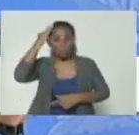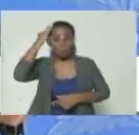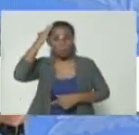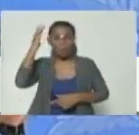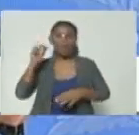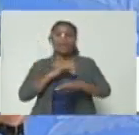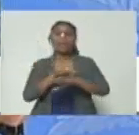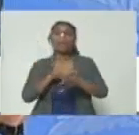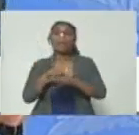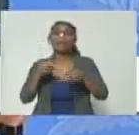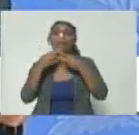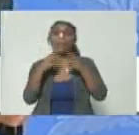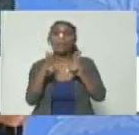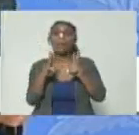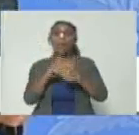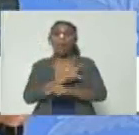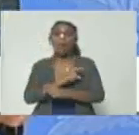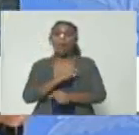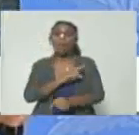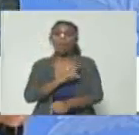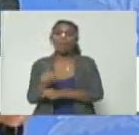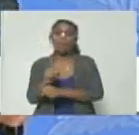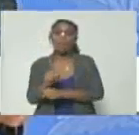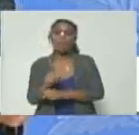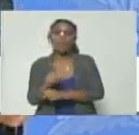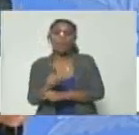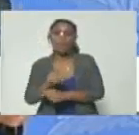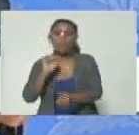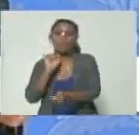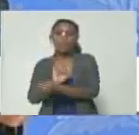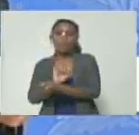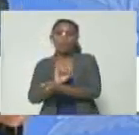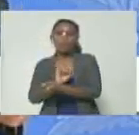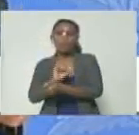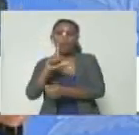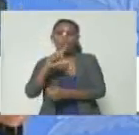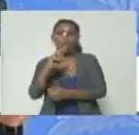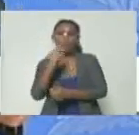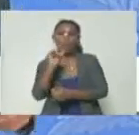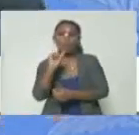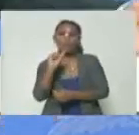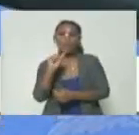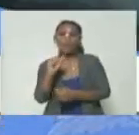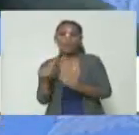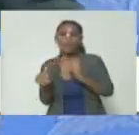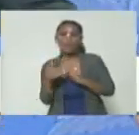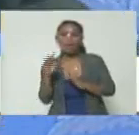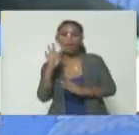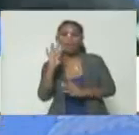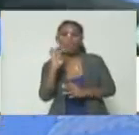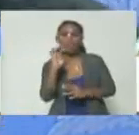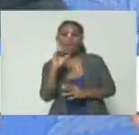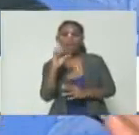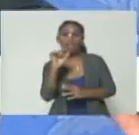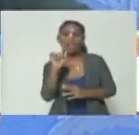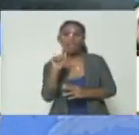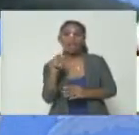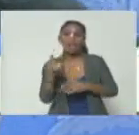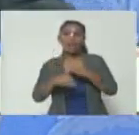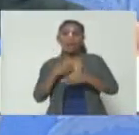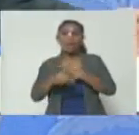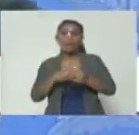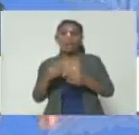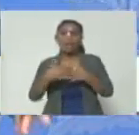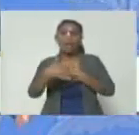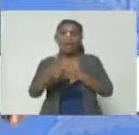que el ministerio público libró orden de captura contra el señor Luis Somasa y contra el señor Frey Guevara por los hechos que de manera